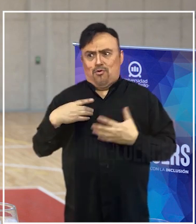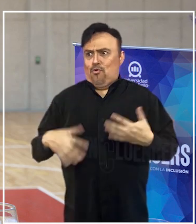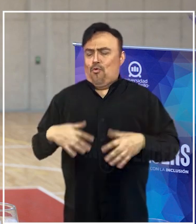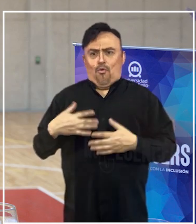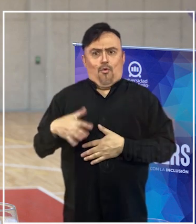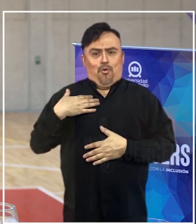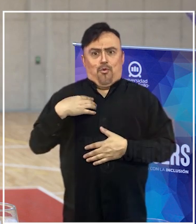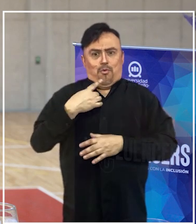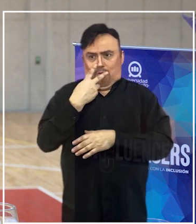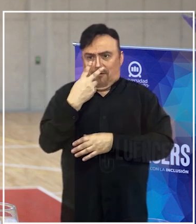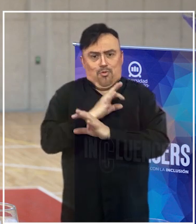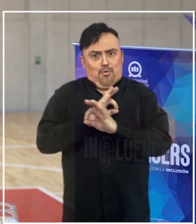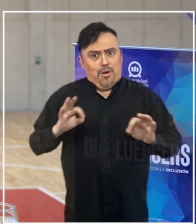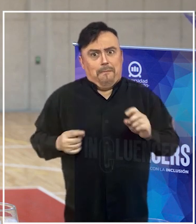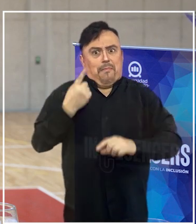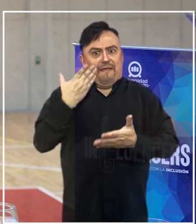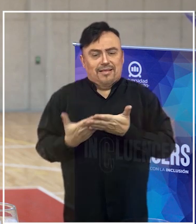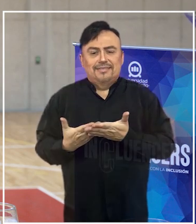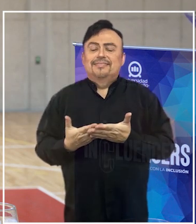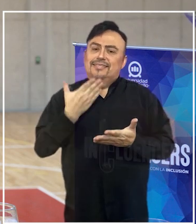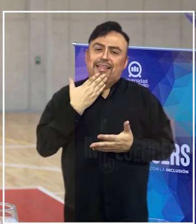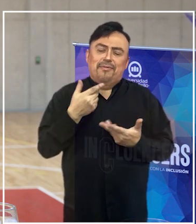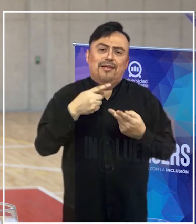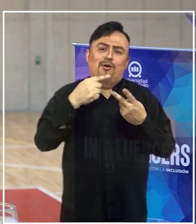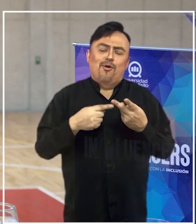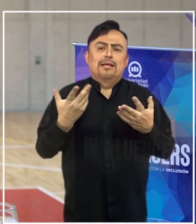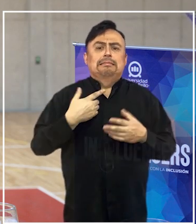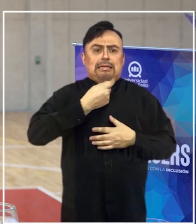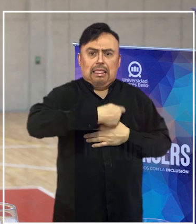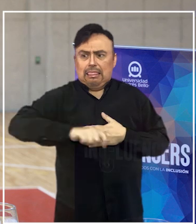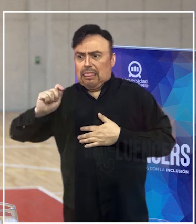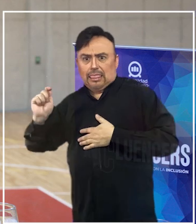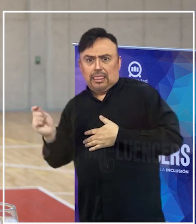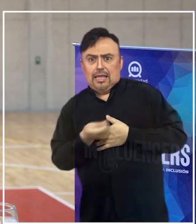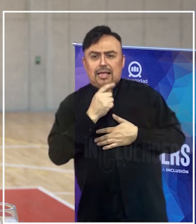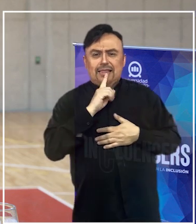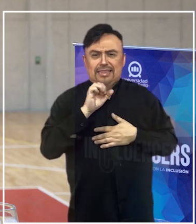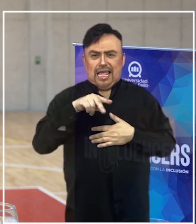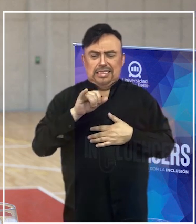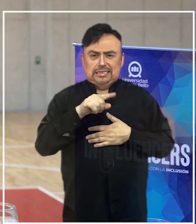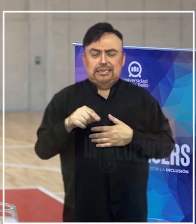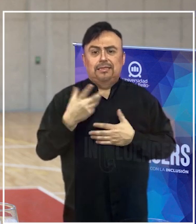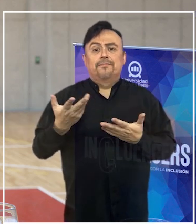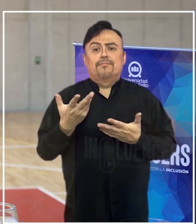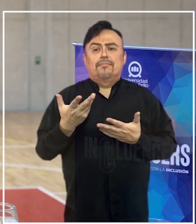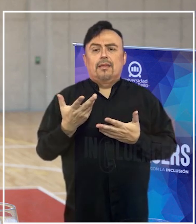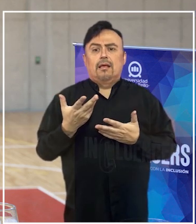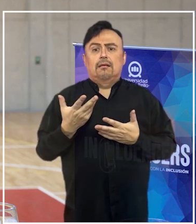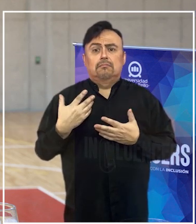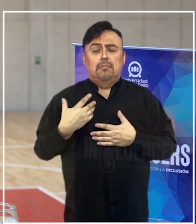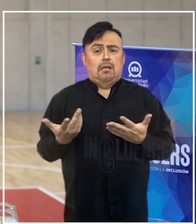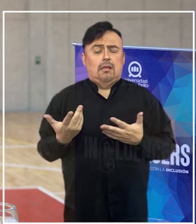Así que, y bueno, no quiero dejar de mencionar el tenis porque el Paratenis fue también